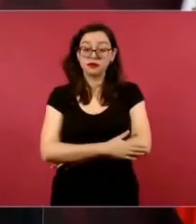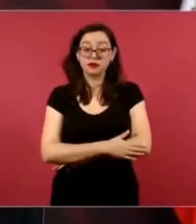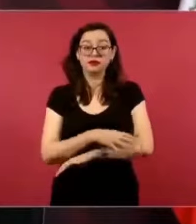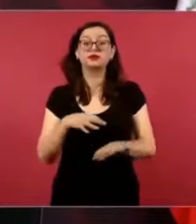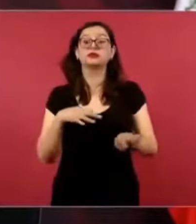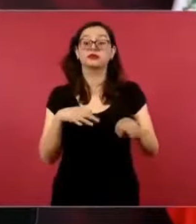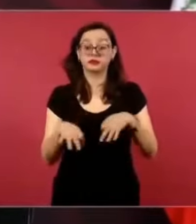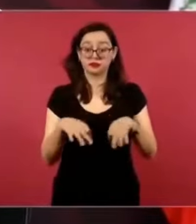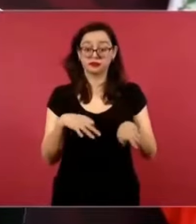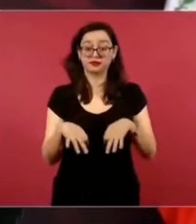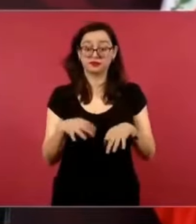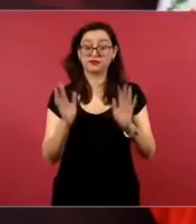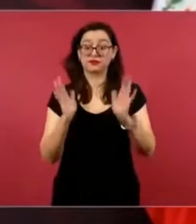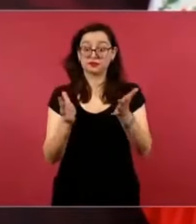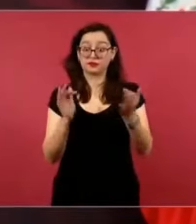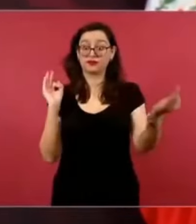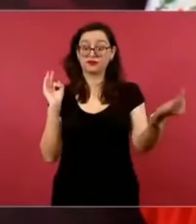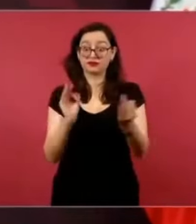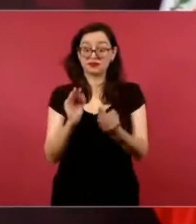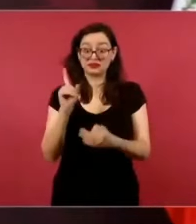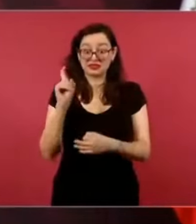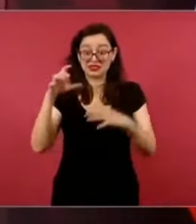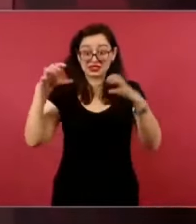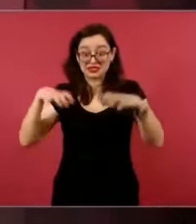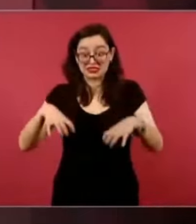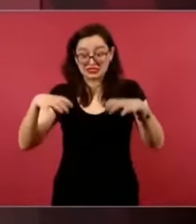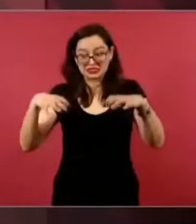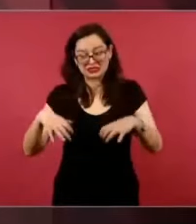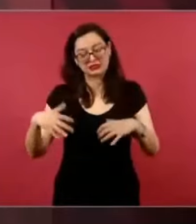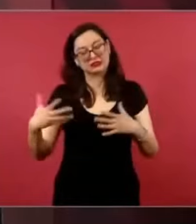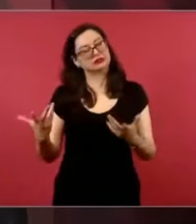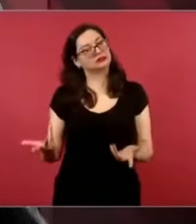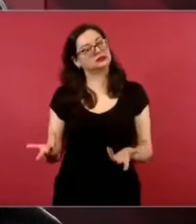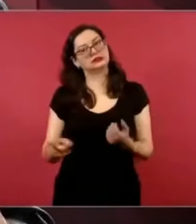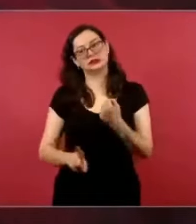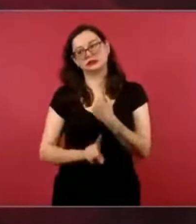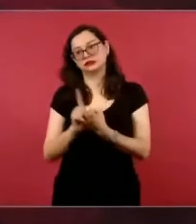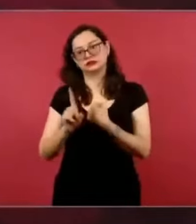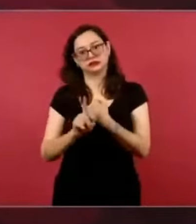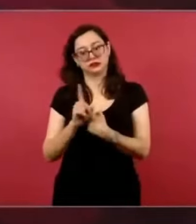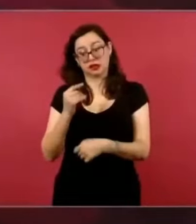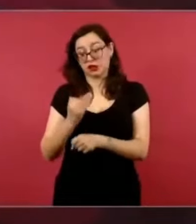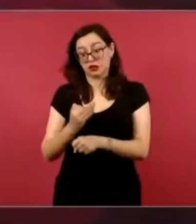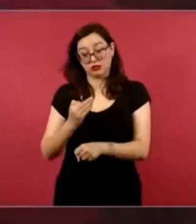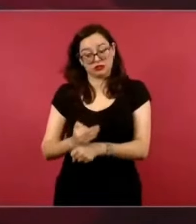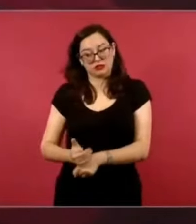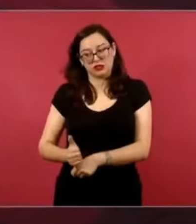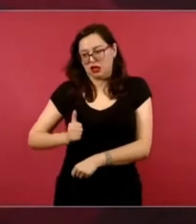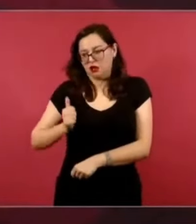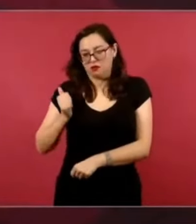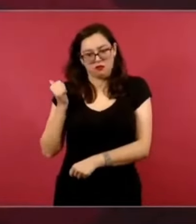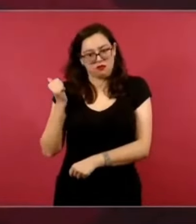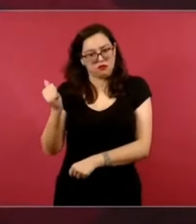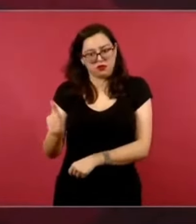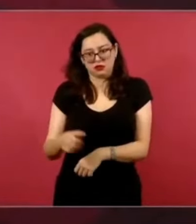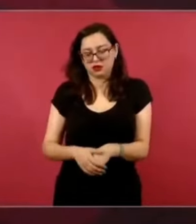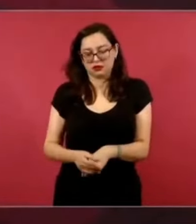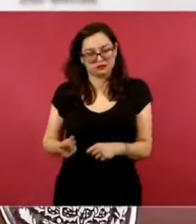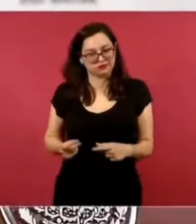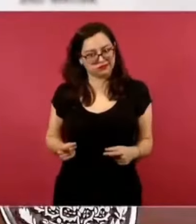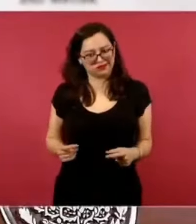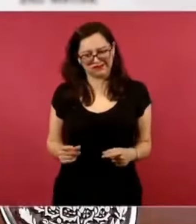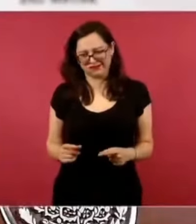también porque ya viene la temporada de lluvia, hay que aprovechar lo que queda de cerca, avanzar,